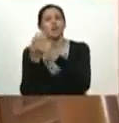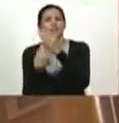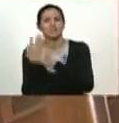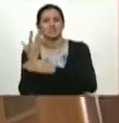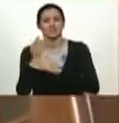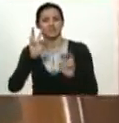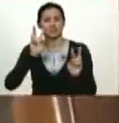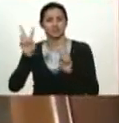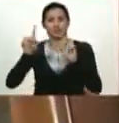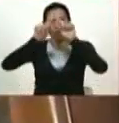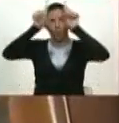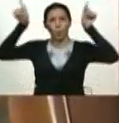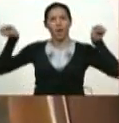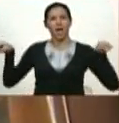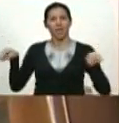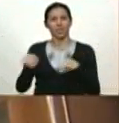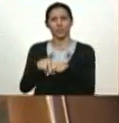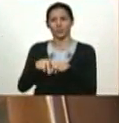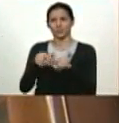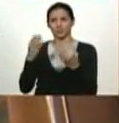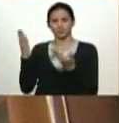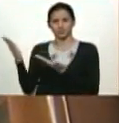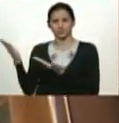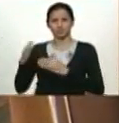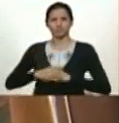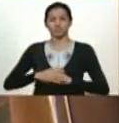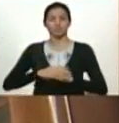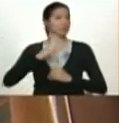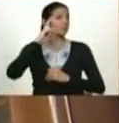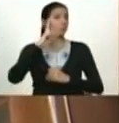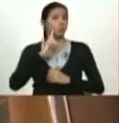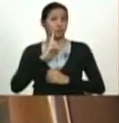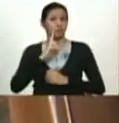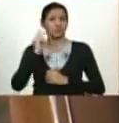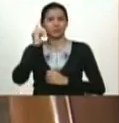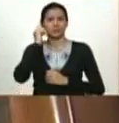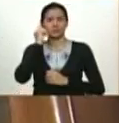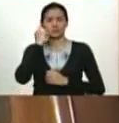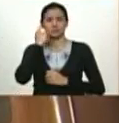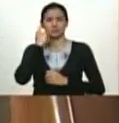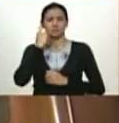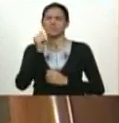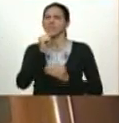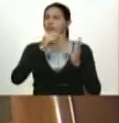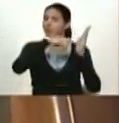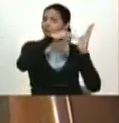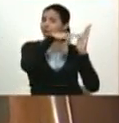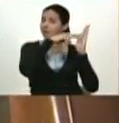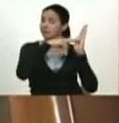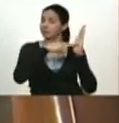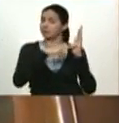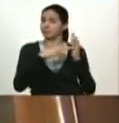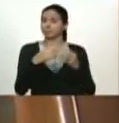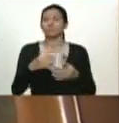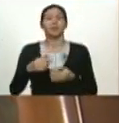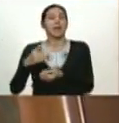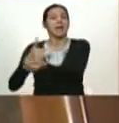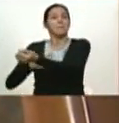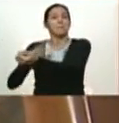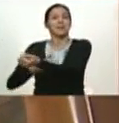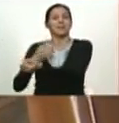que preside es un Simón Bolívar de un gran artista de nuestra hermana Colombia.